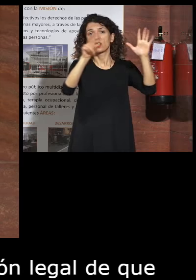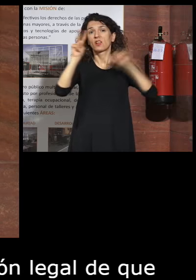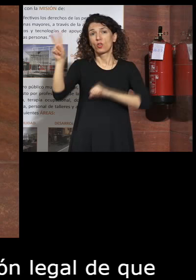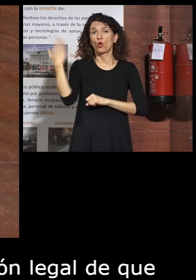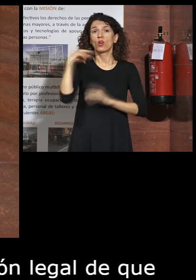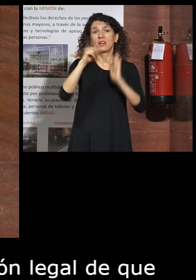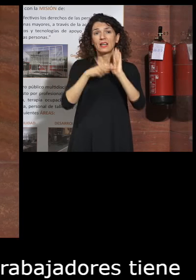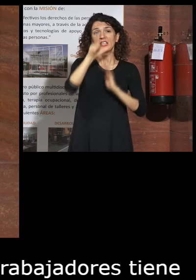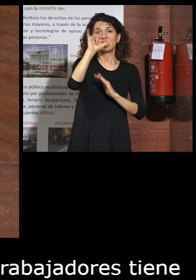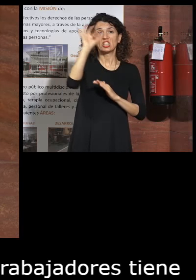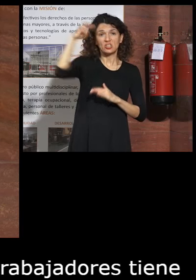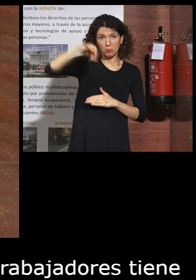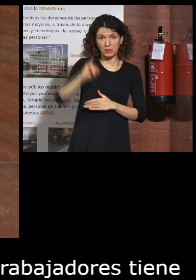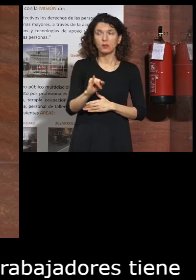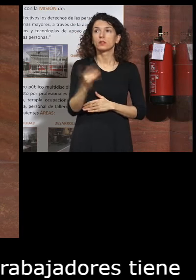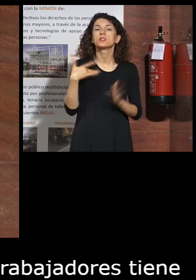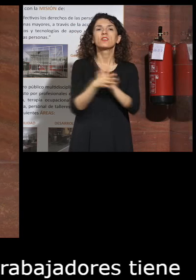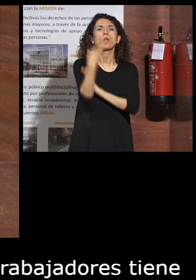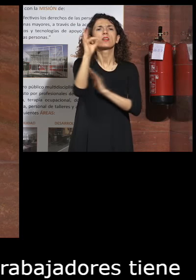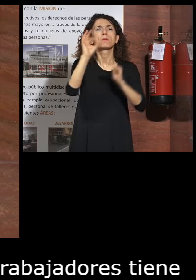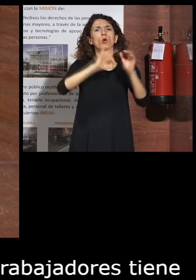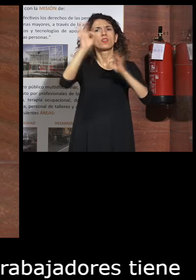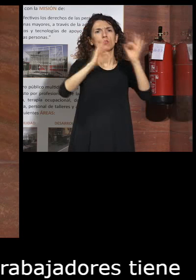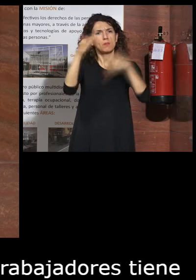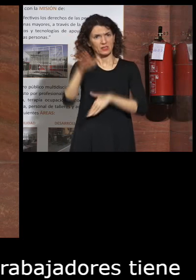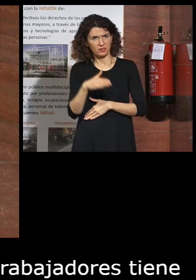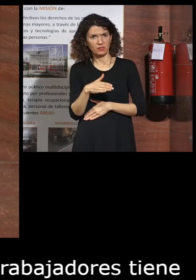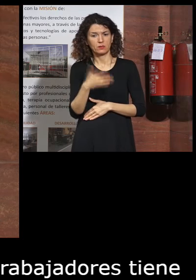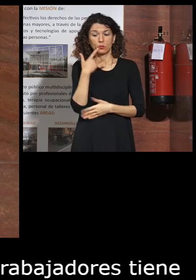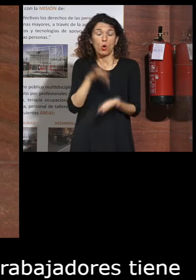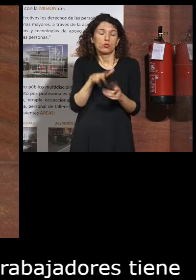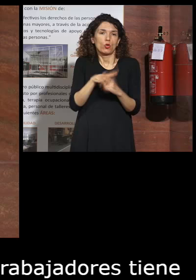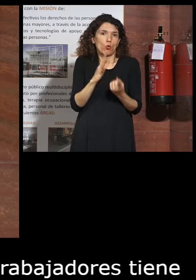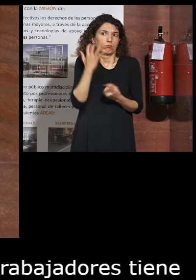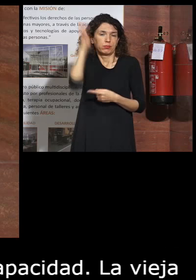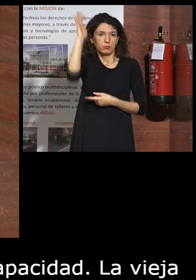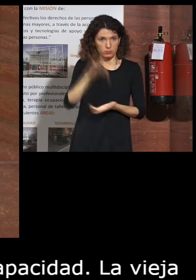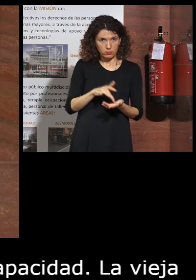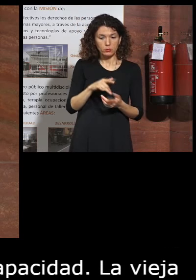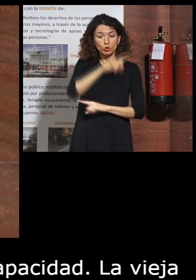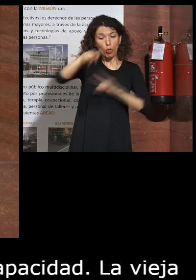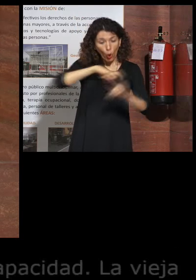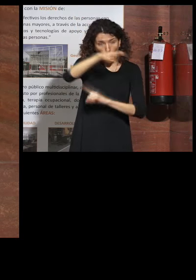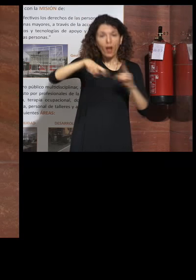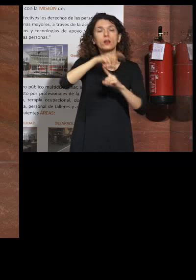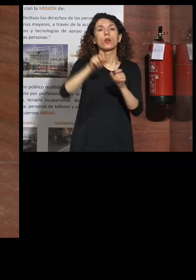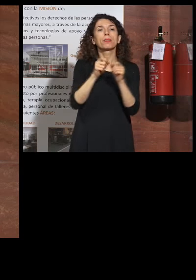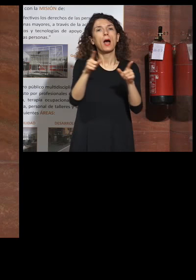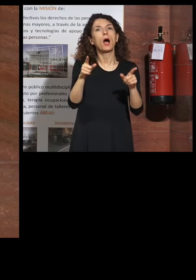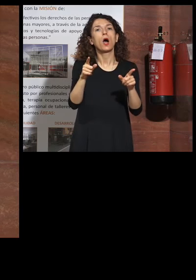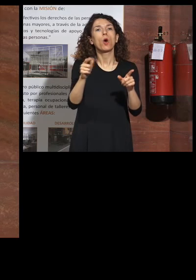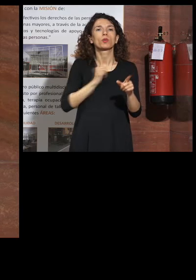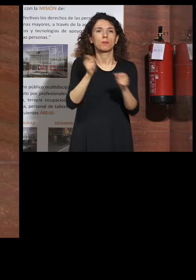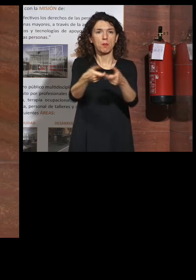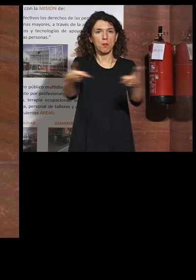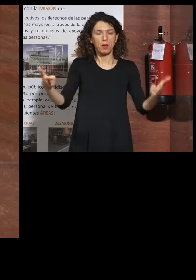y nosotros tenemos como ya os digo más de un 40% o que seríamos un caso único entonces cada año intentamos dar una oportunidad y el